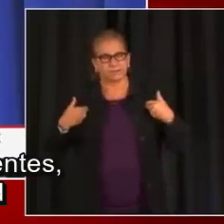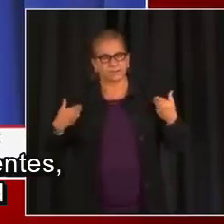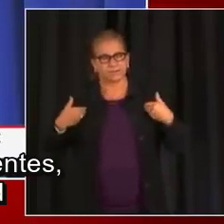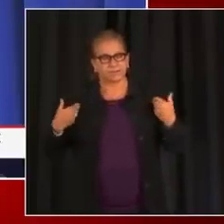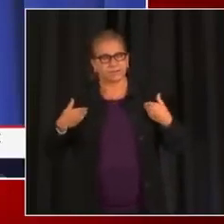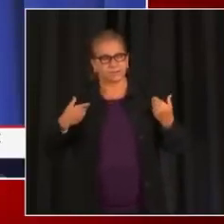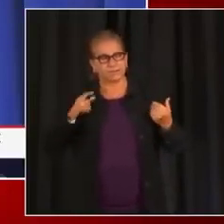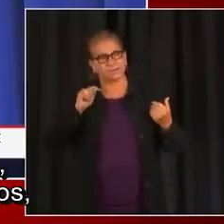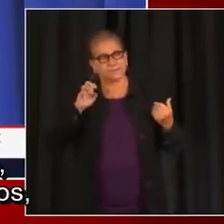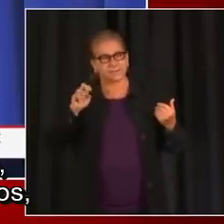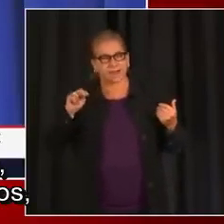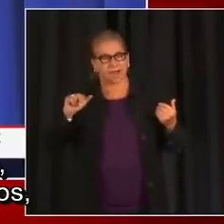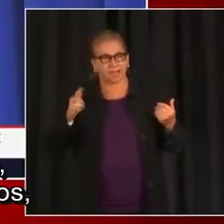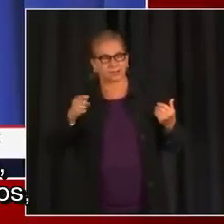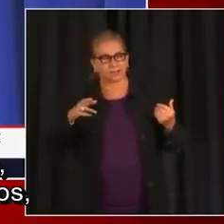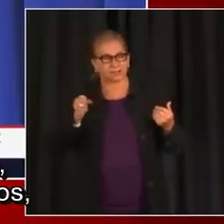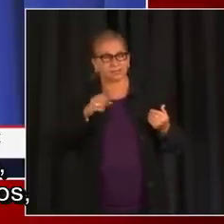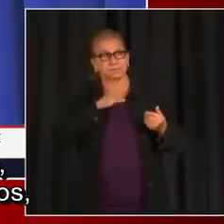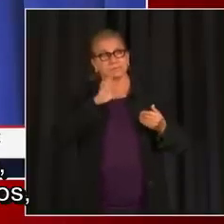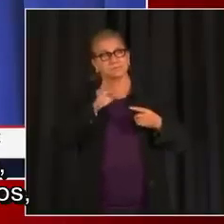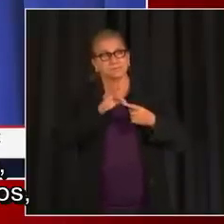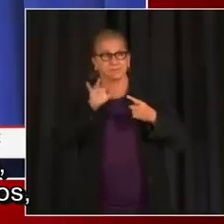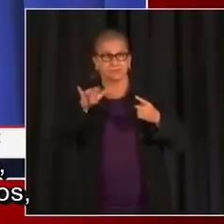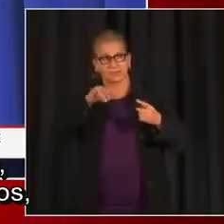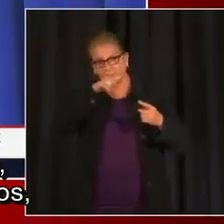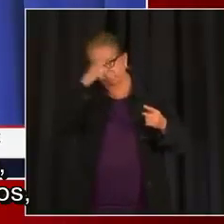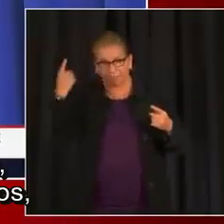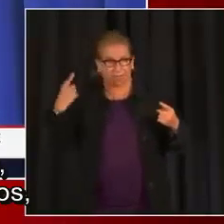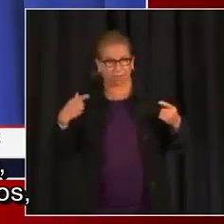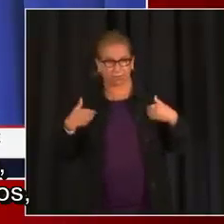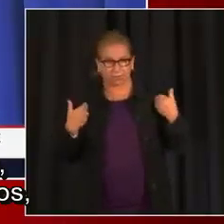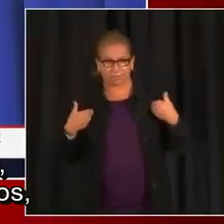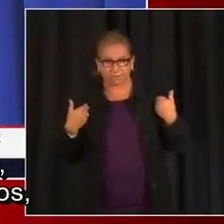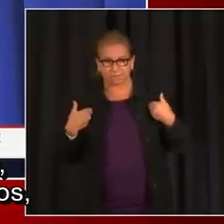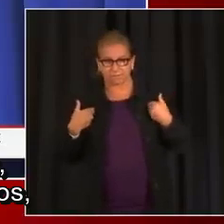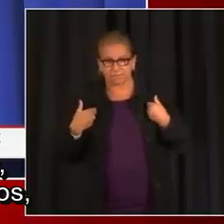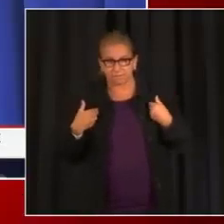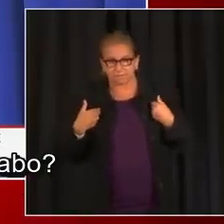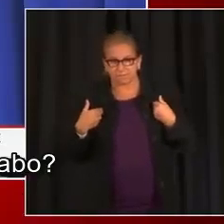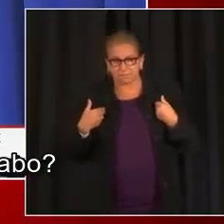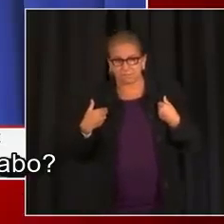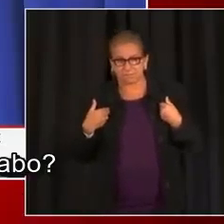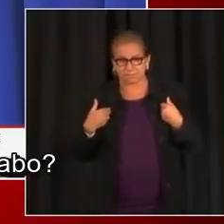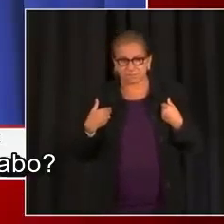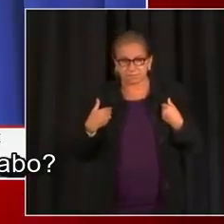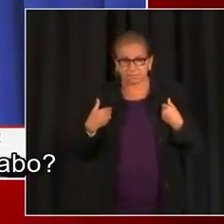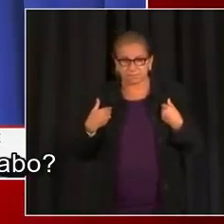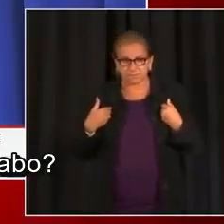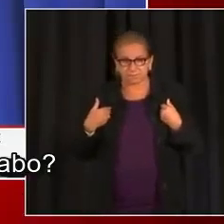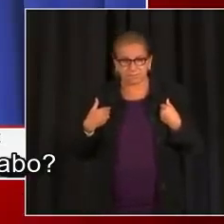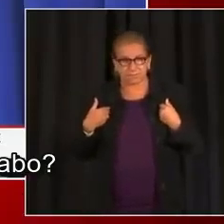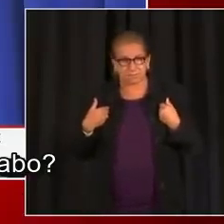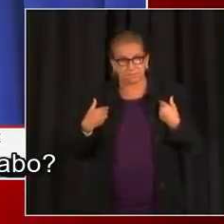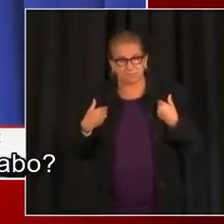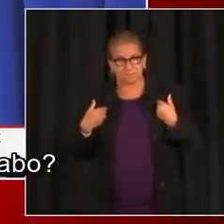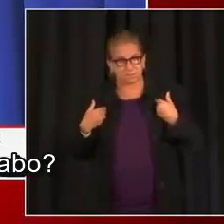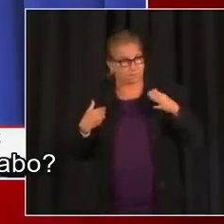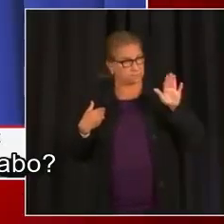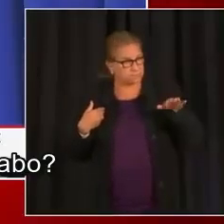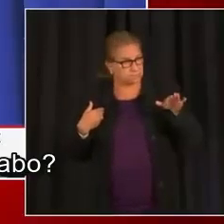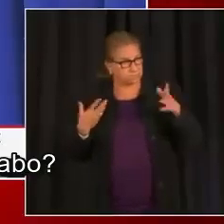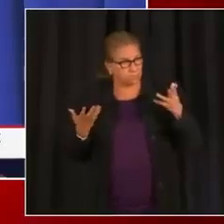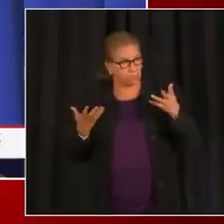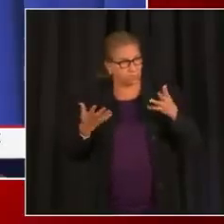la necesidad de alcanzar a los adolescentes, sobre todo los afroamericanos. ¿Cuál es el esfuerzo que están haciendo? ¿Están teniendo